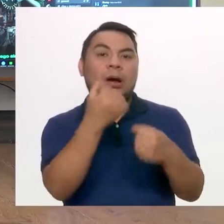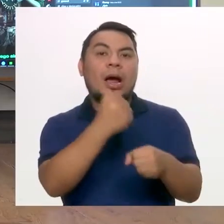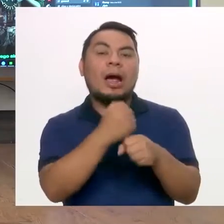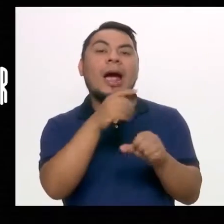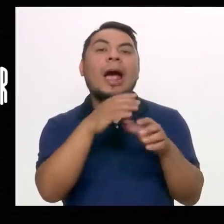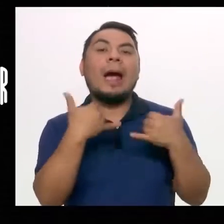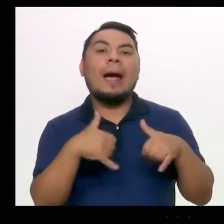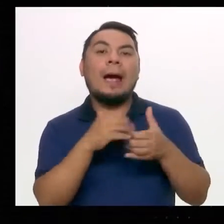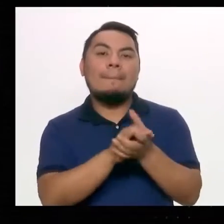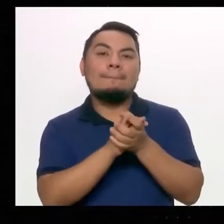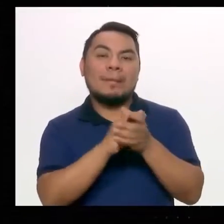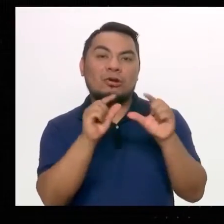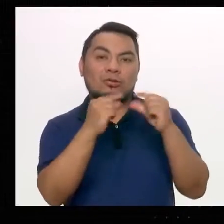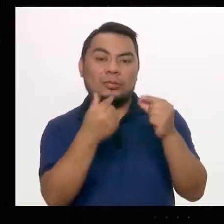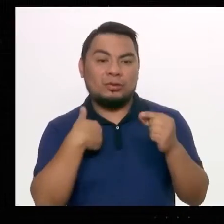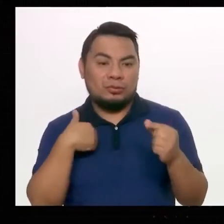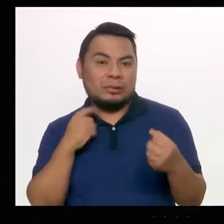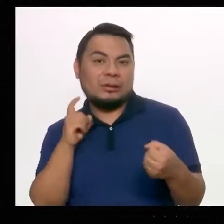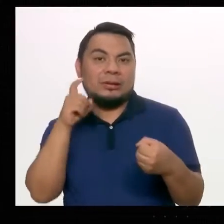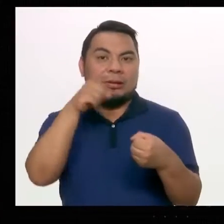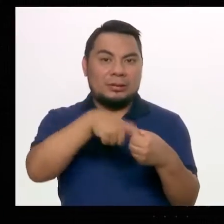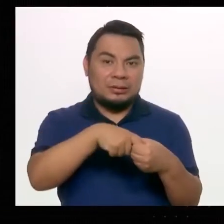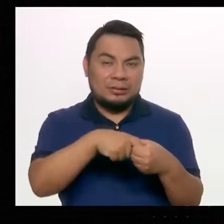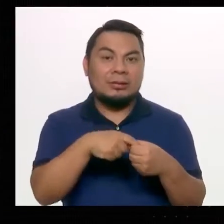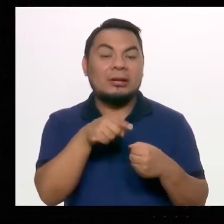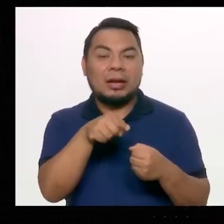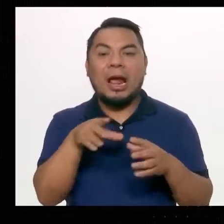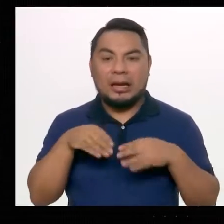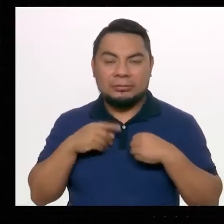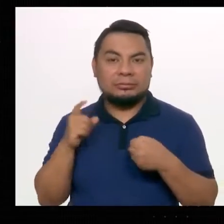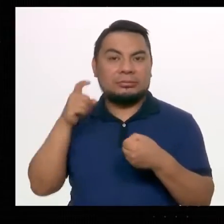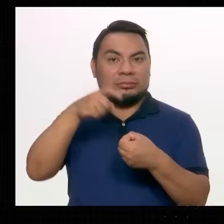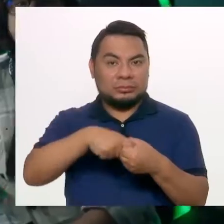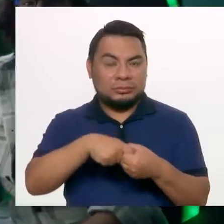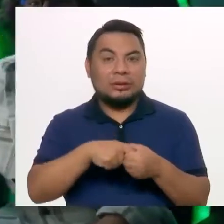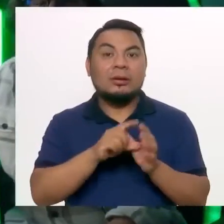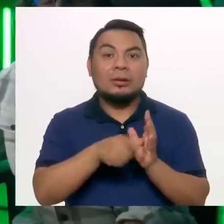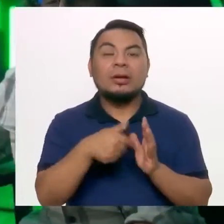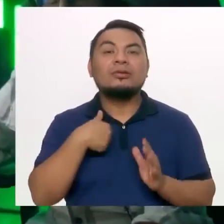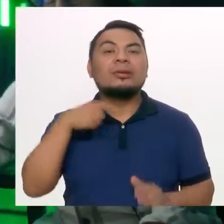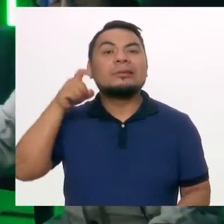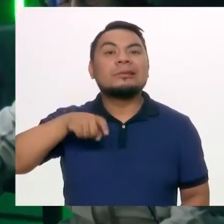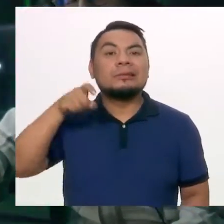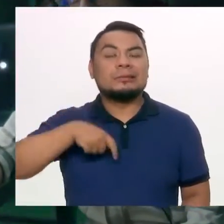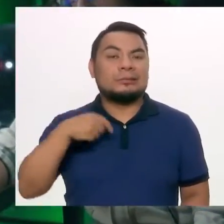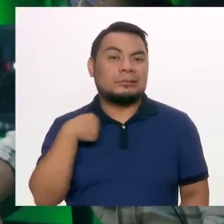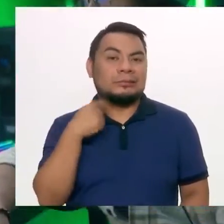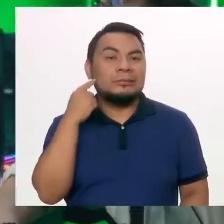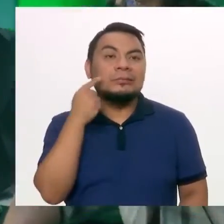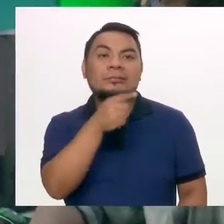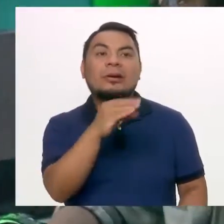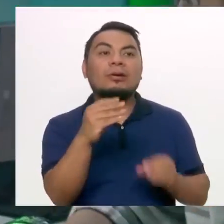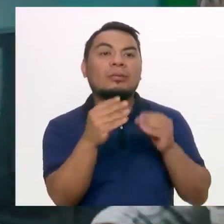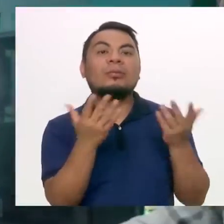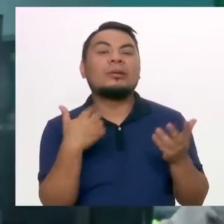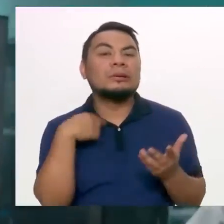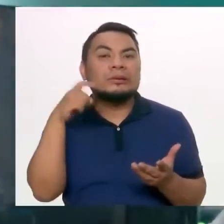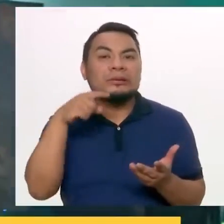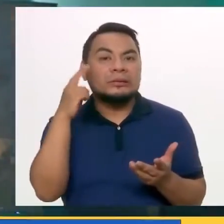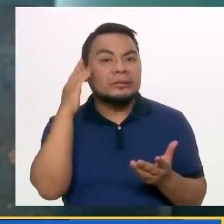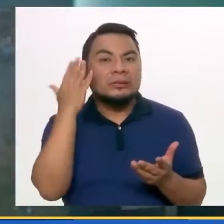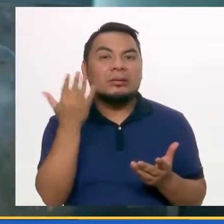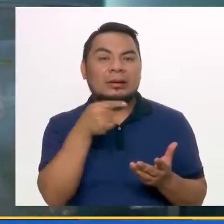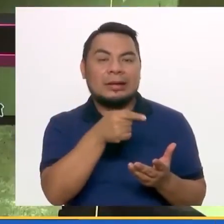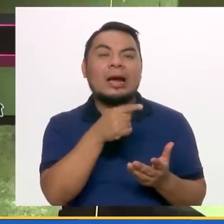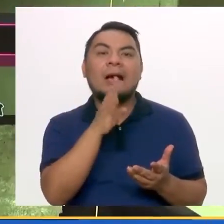ya jugando, y en ese momento nuestro bot incluido como un amigo más dentro de este canal va a comenzar a escuchar lo que las